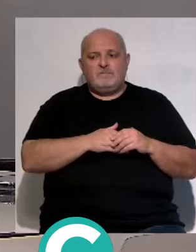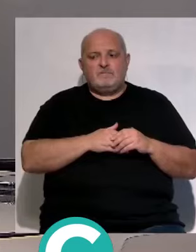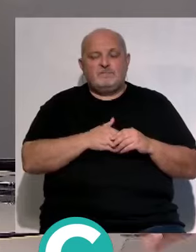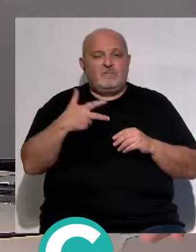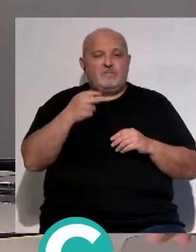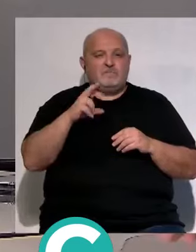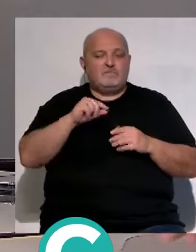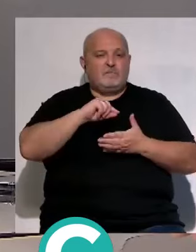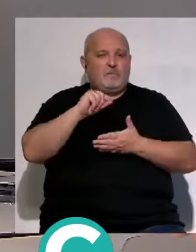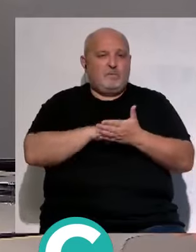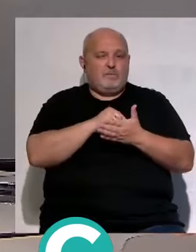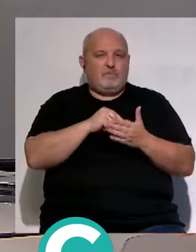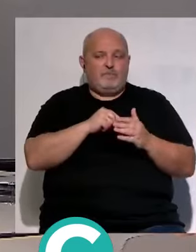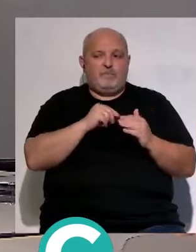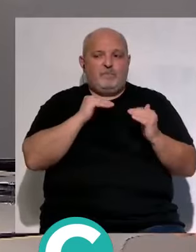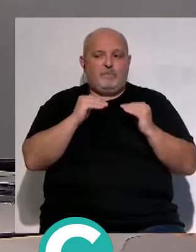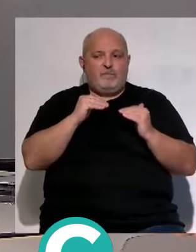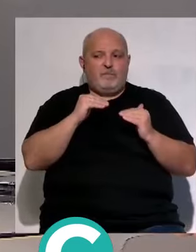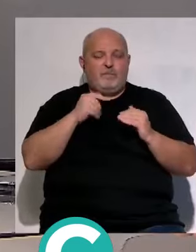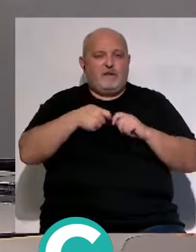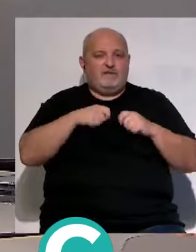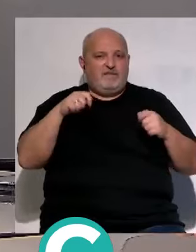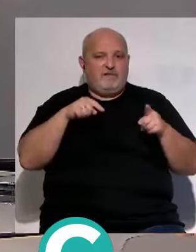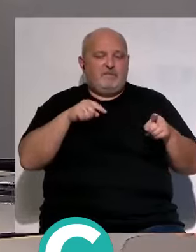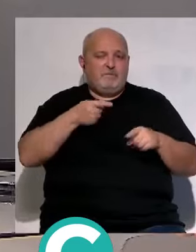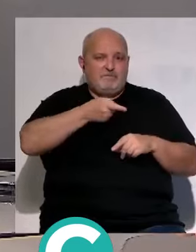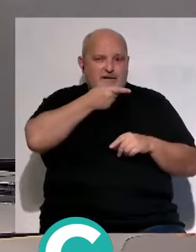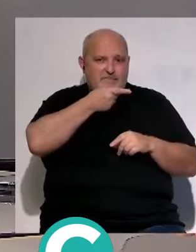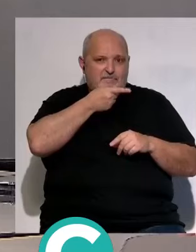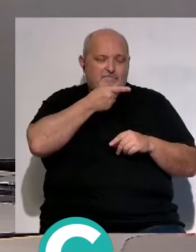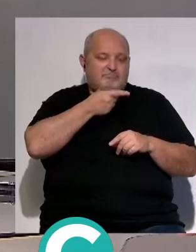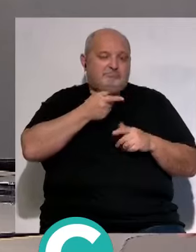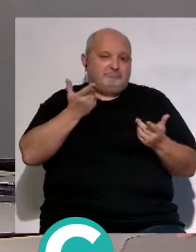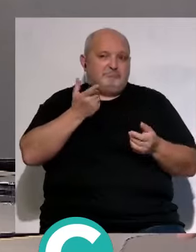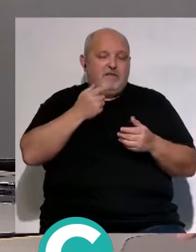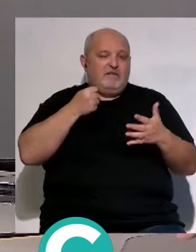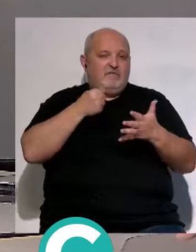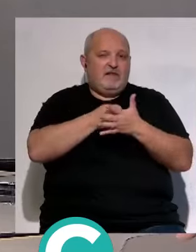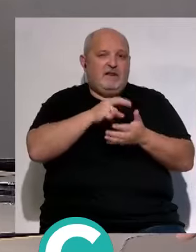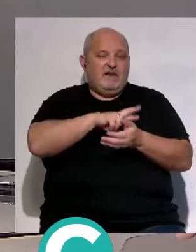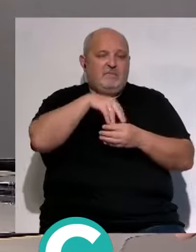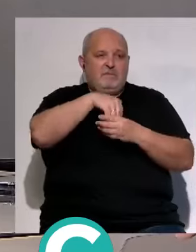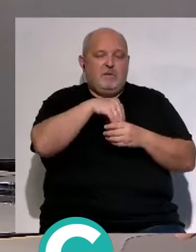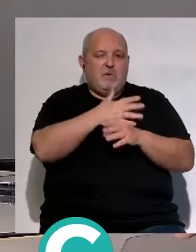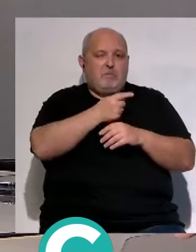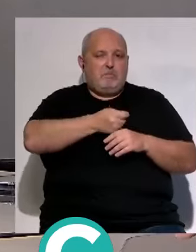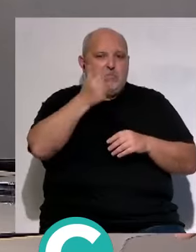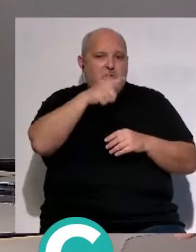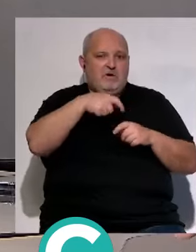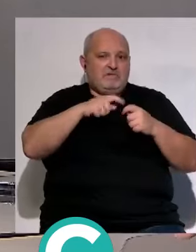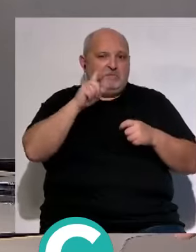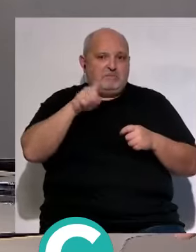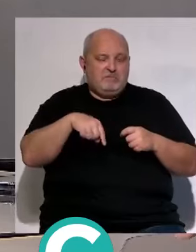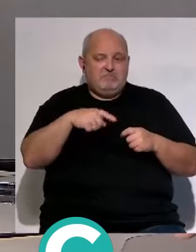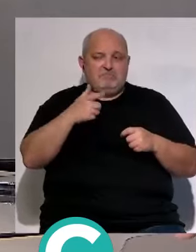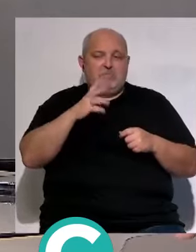Choco firmó en su momento por el Getafe lo hizo mal yo creo que rindió hasta final de temporada dentro de los límites que tenía como jugador también que